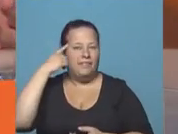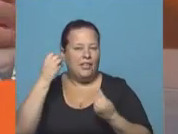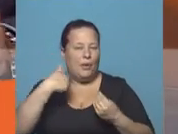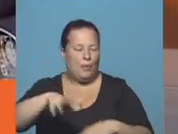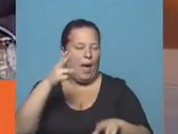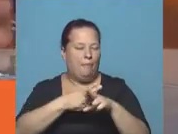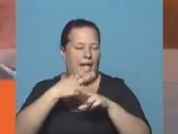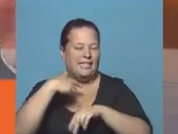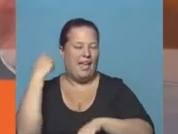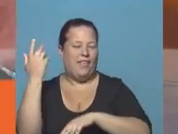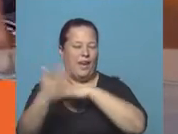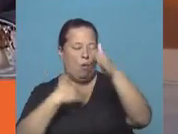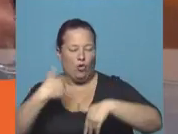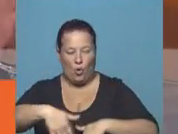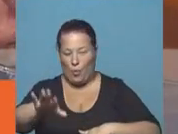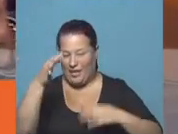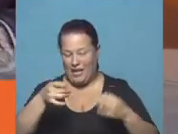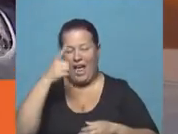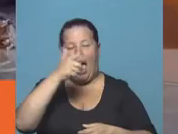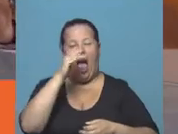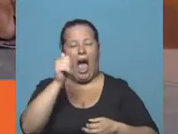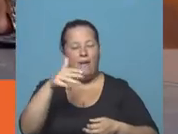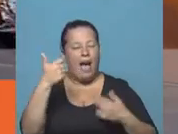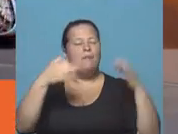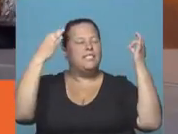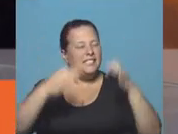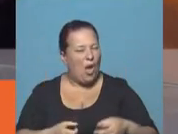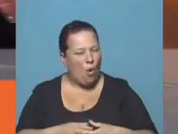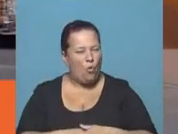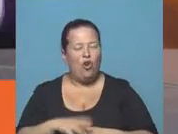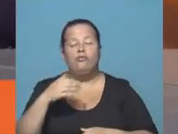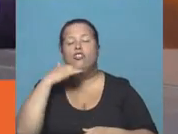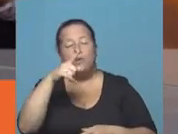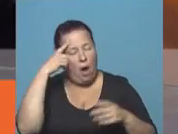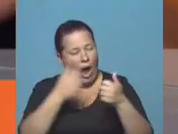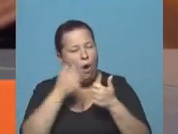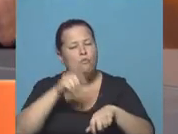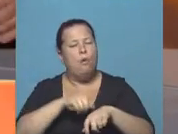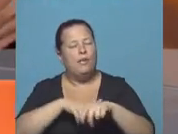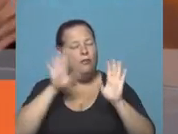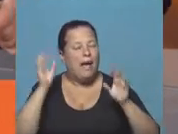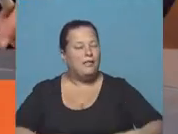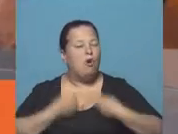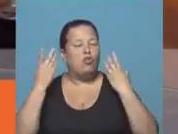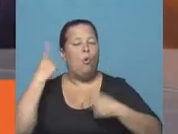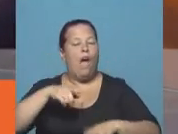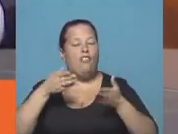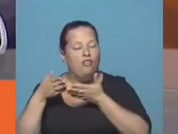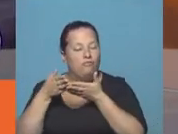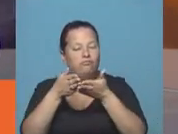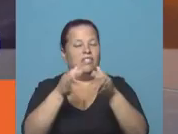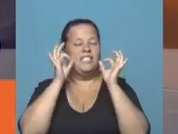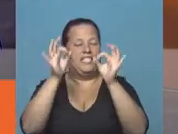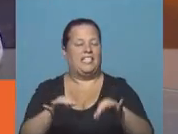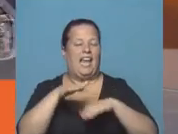será la Plaza de la Revolución en las próximas horas allí en La Habana, pero seguramente, no sé si coincidís, el momento de más emoción será cuando el cortejo llegue